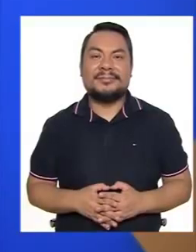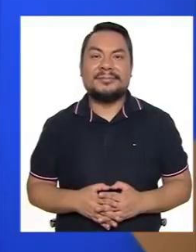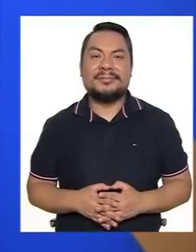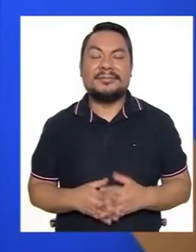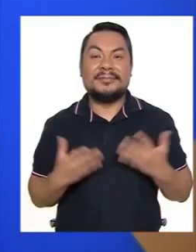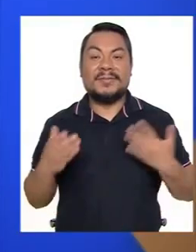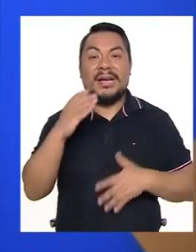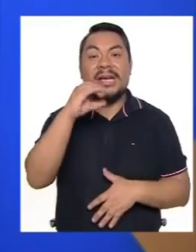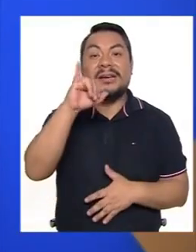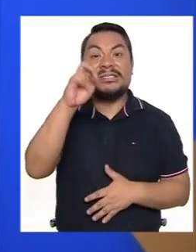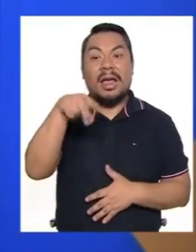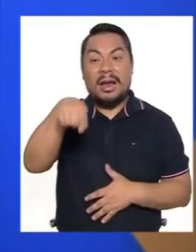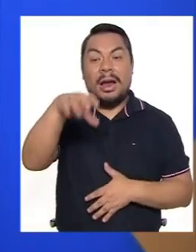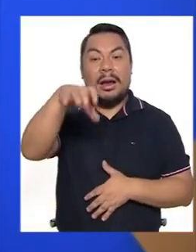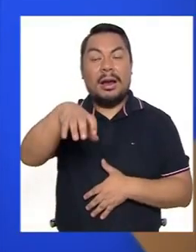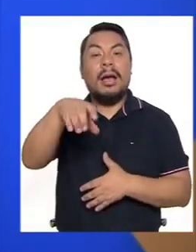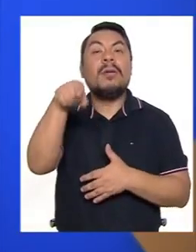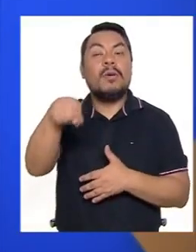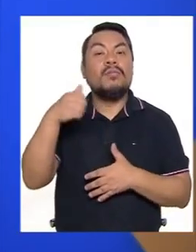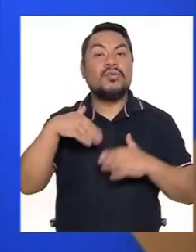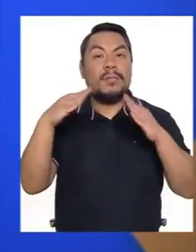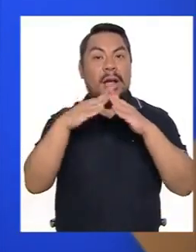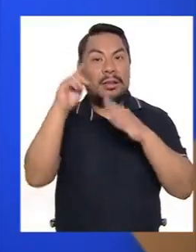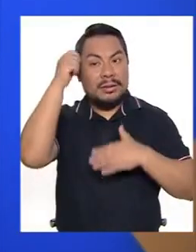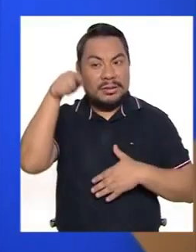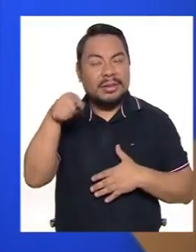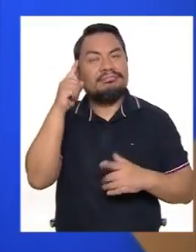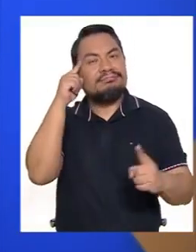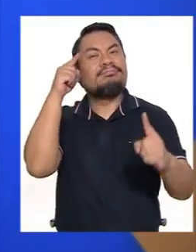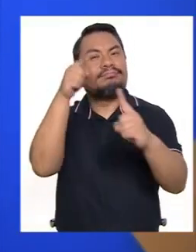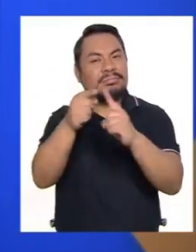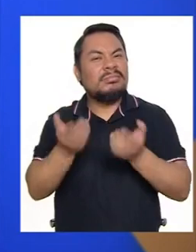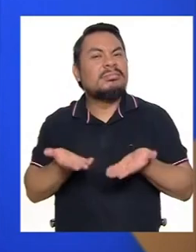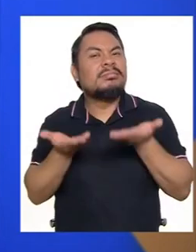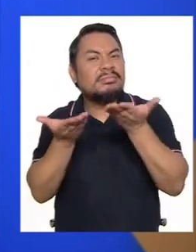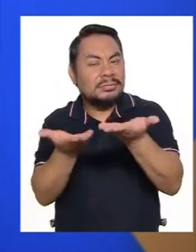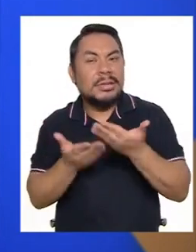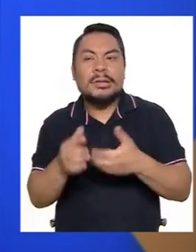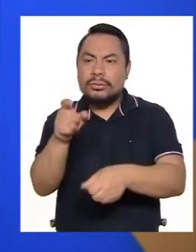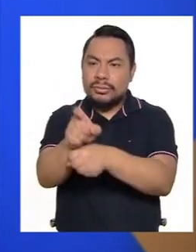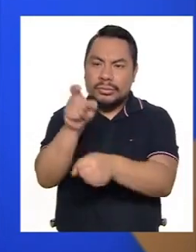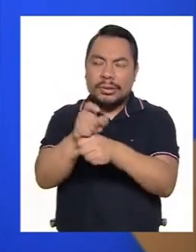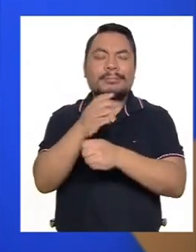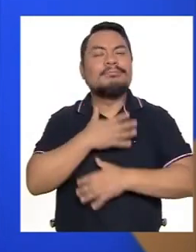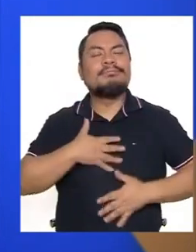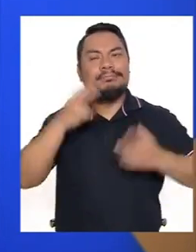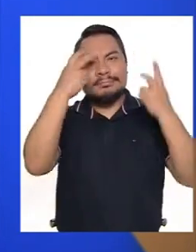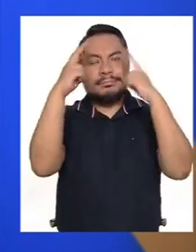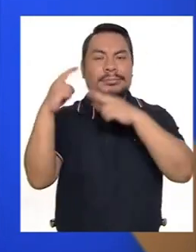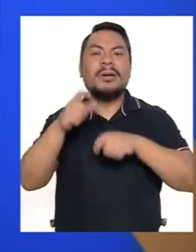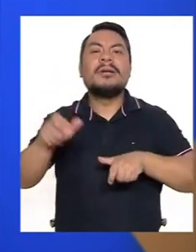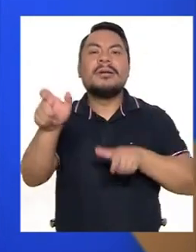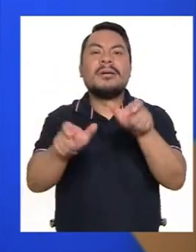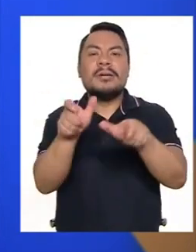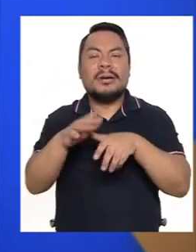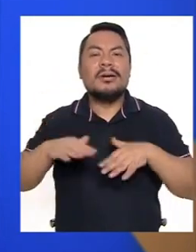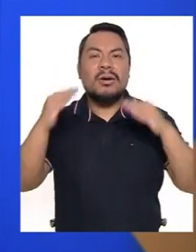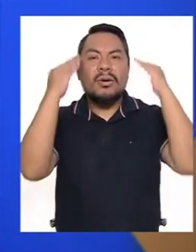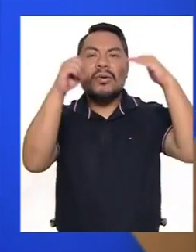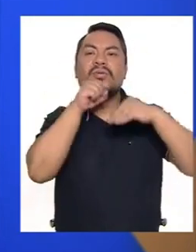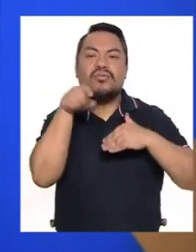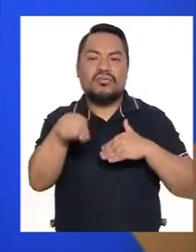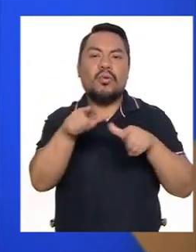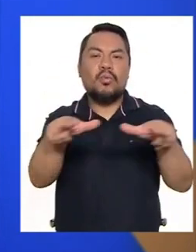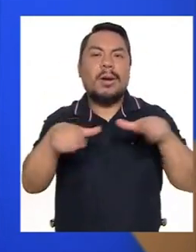El Cian de la Municipalidad de Magdalena cumple su objetivo de educar y entretener a los vecinos adultos mayores